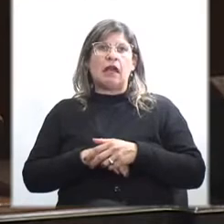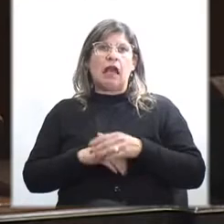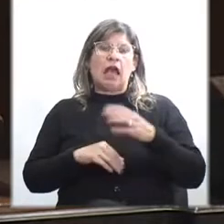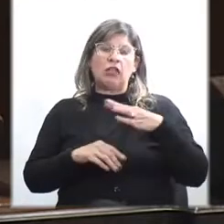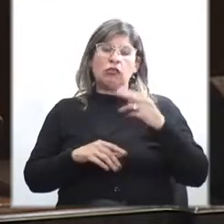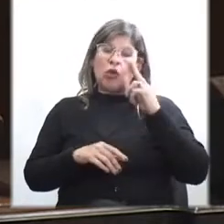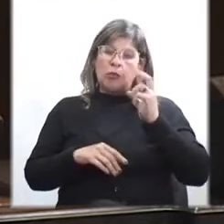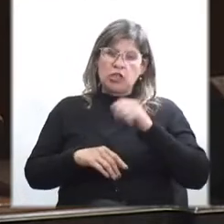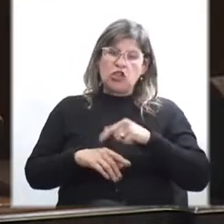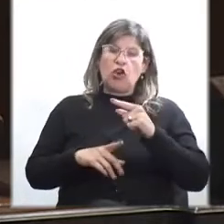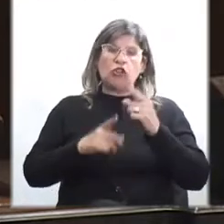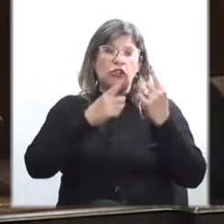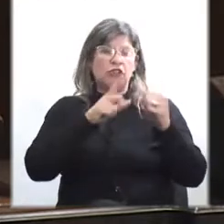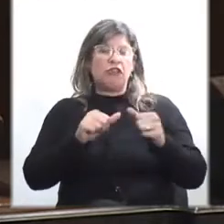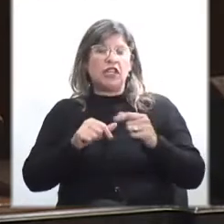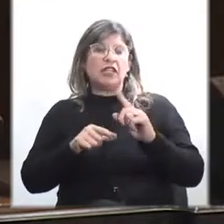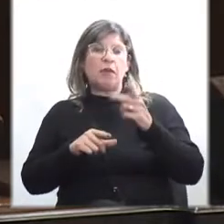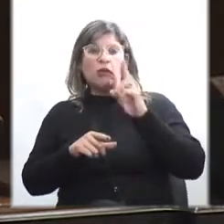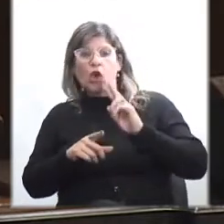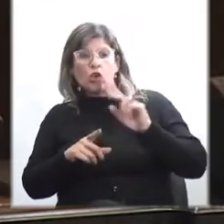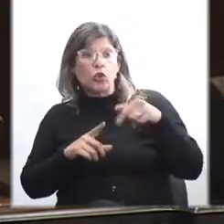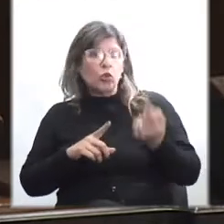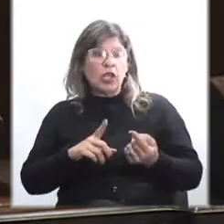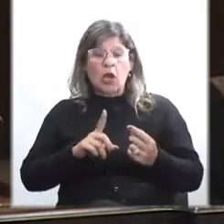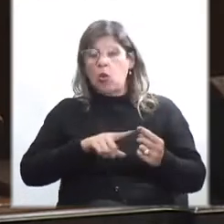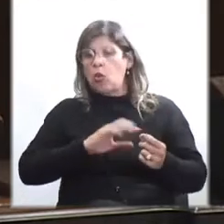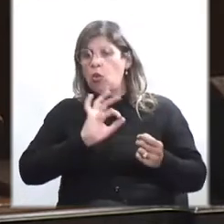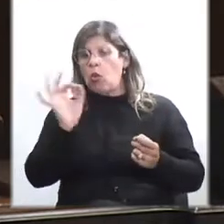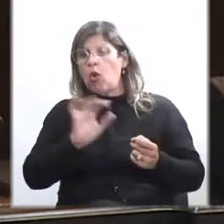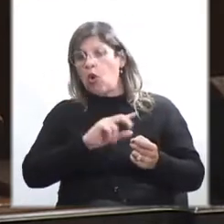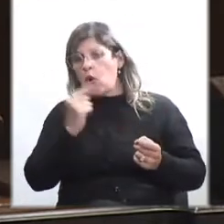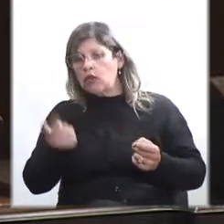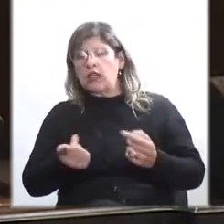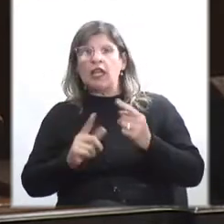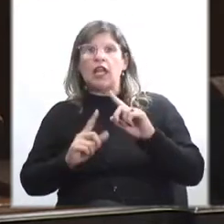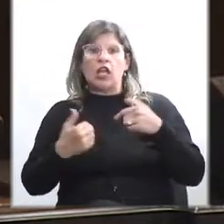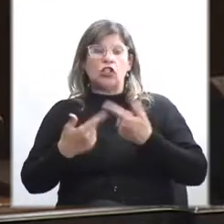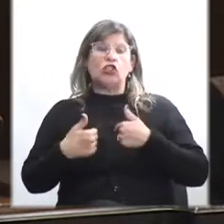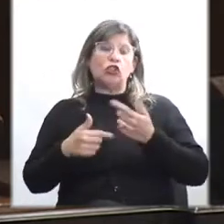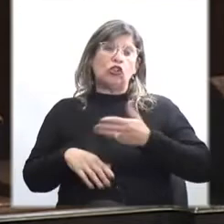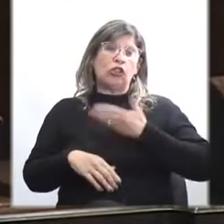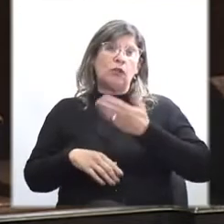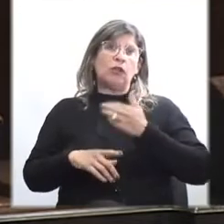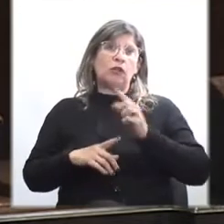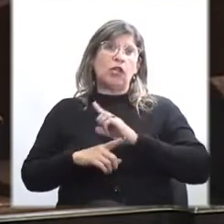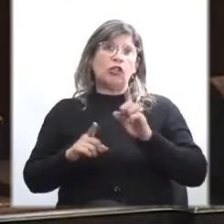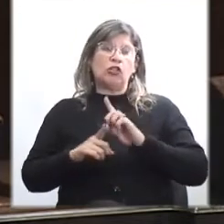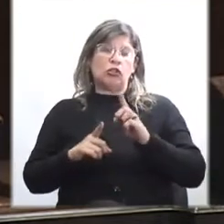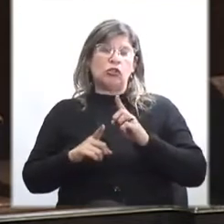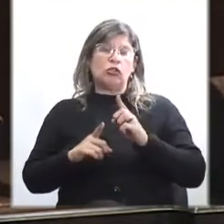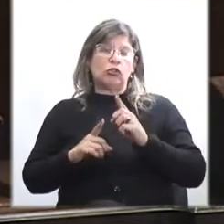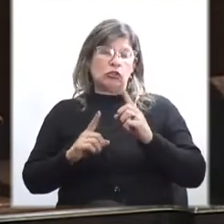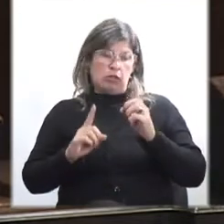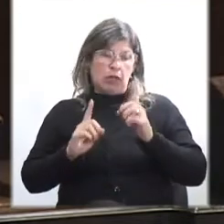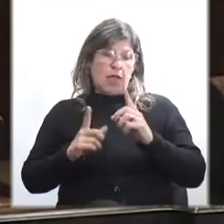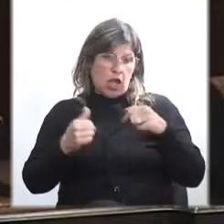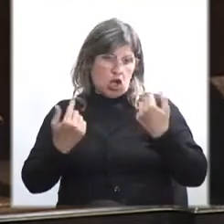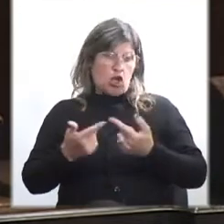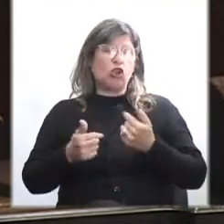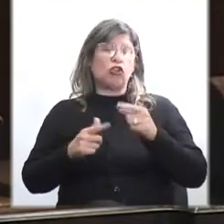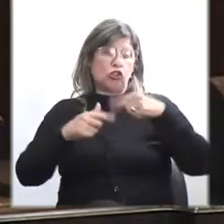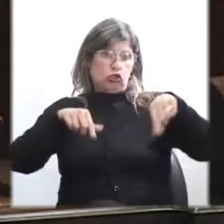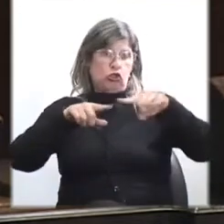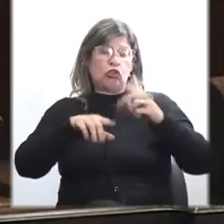distinta para una conducta u otra. Entonces, lo que me parece que nosotros deberíamos reclamar, que lo está reclamando el diputado Zubia y también los diputados que